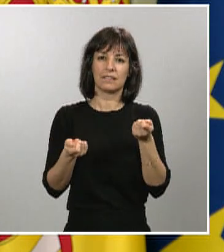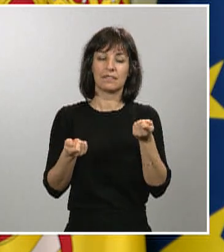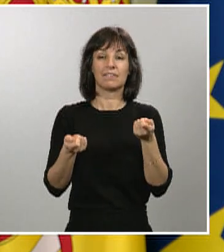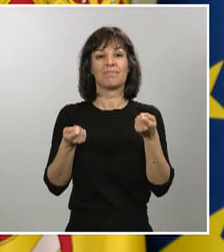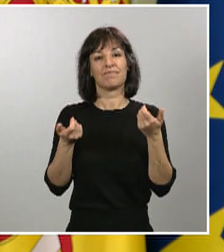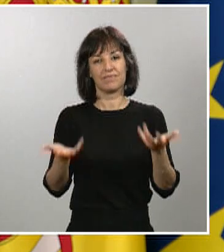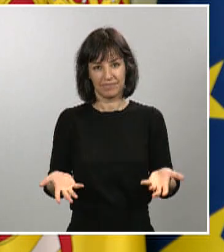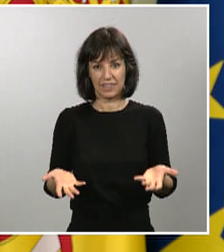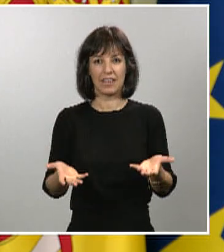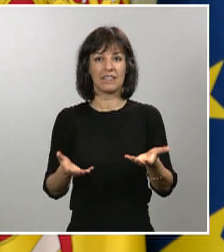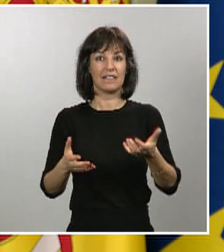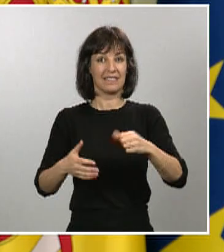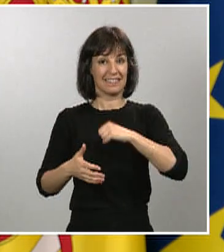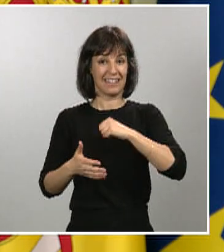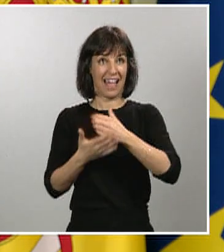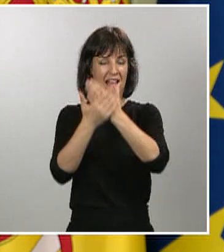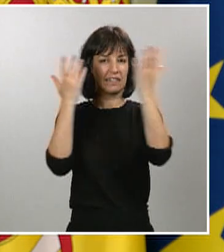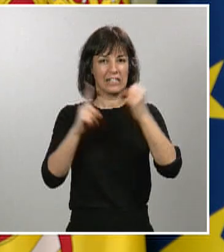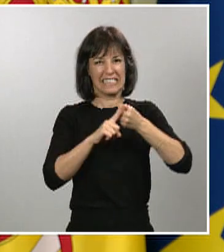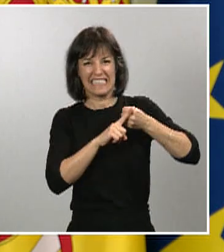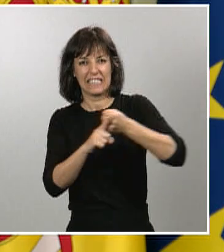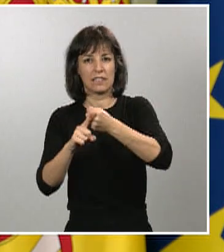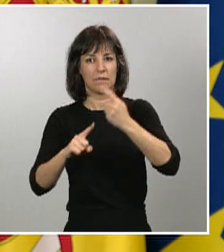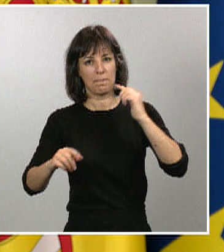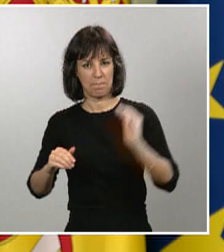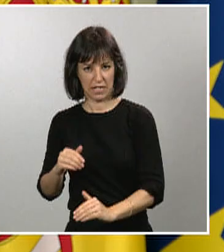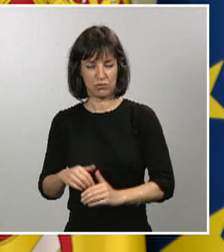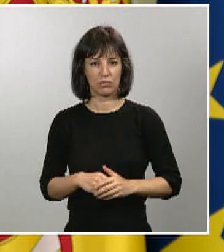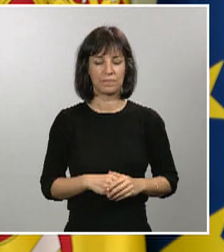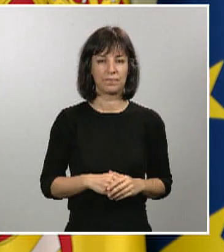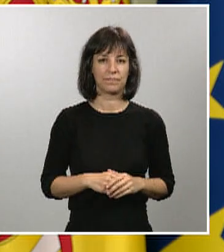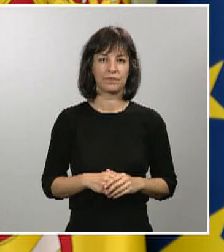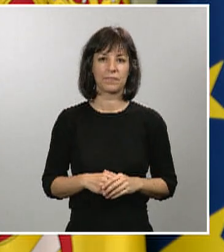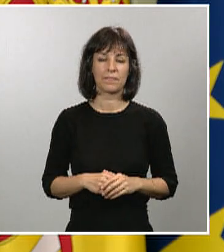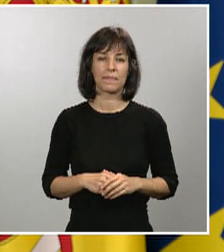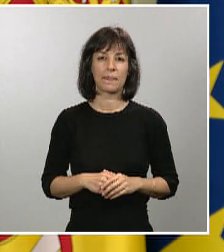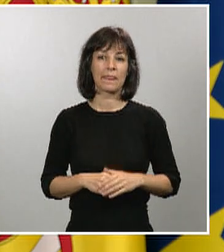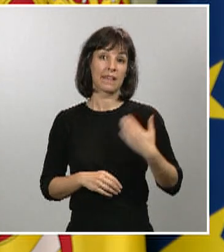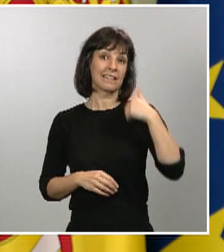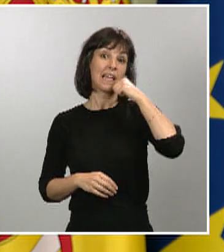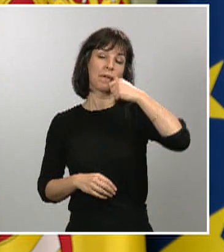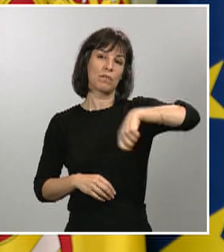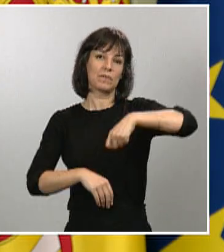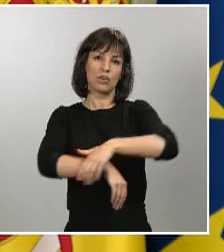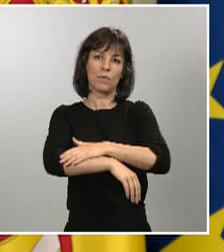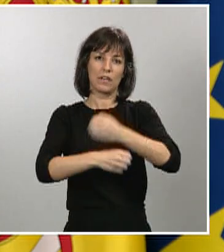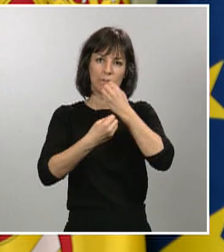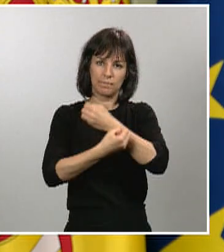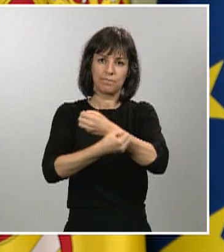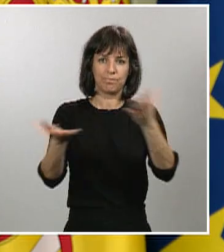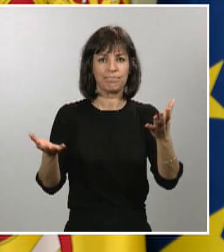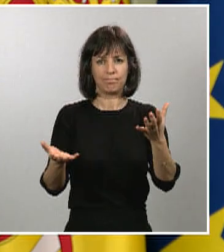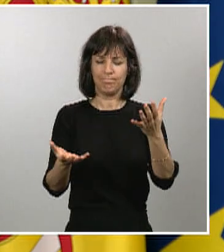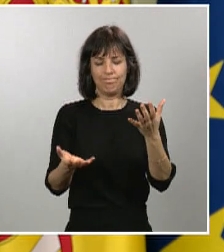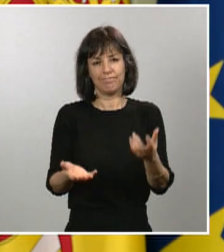sobre nuestro sistema sanitario. Como explicó el presidente del Gobierno el sábado, necesitamos reducir un poco más la